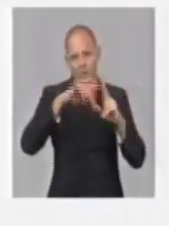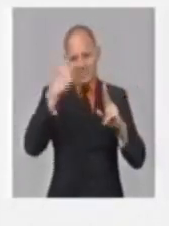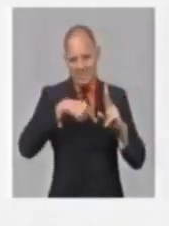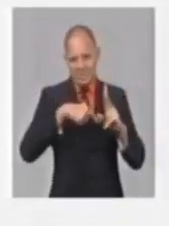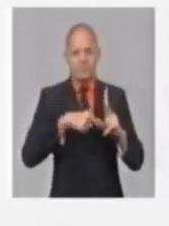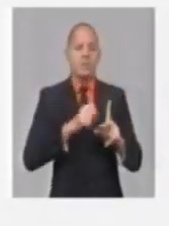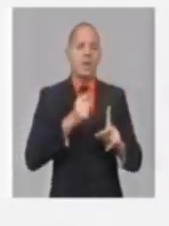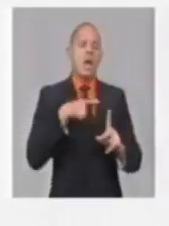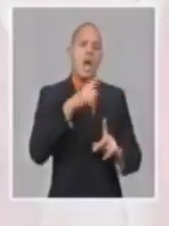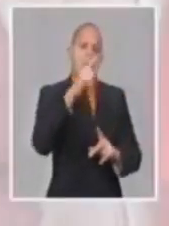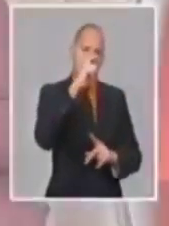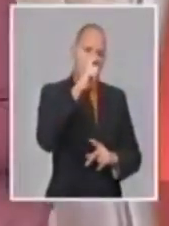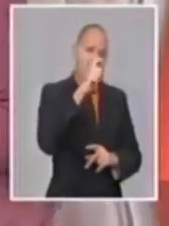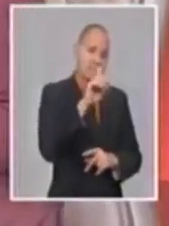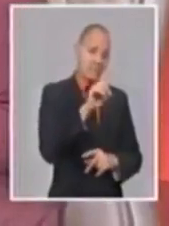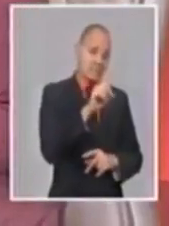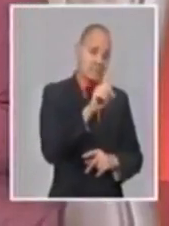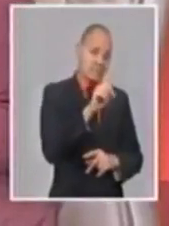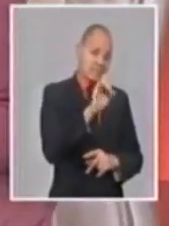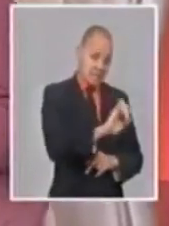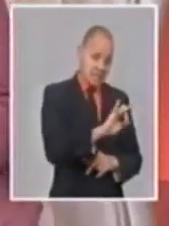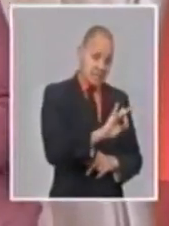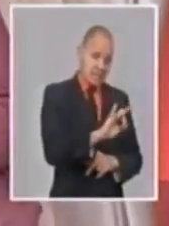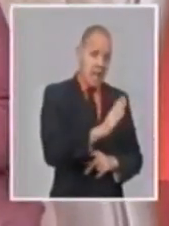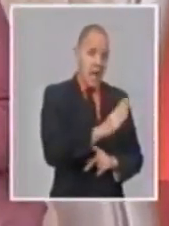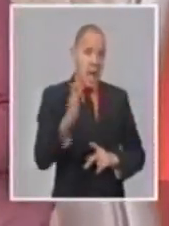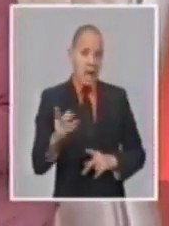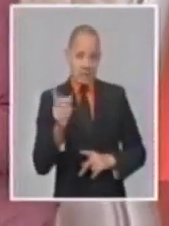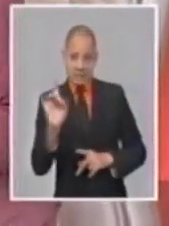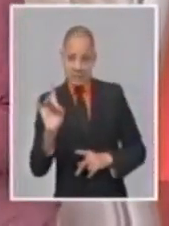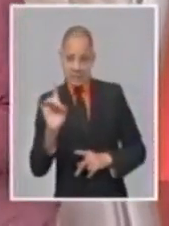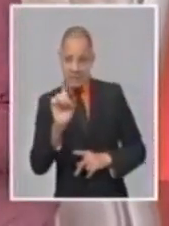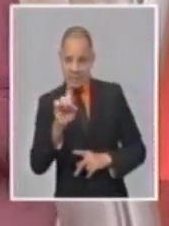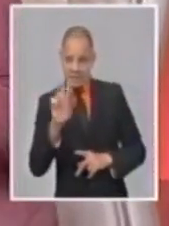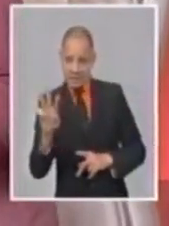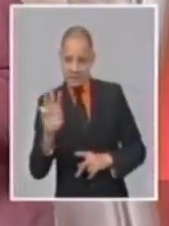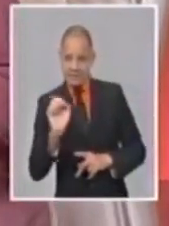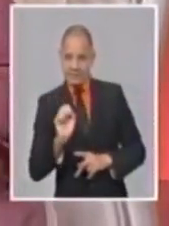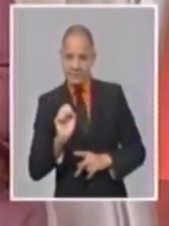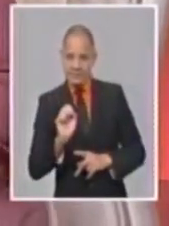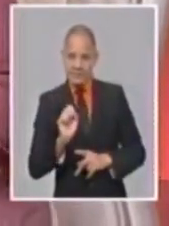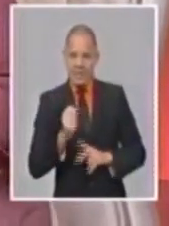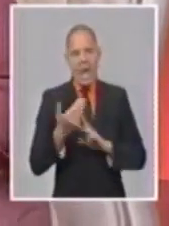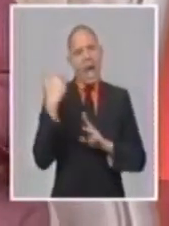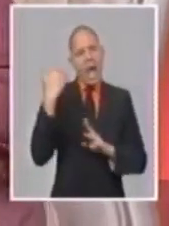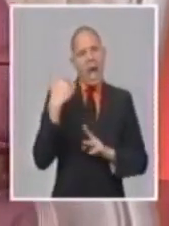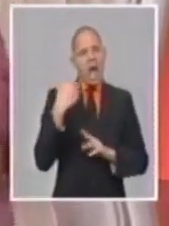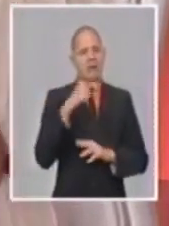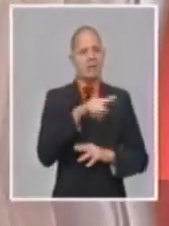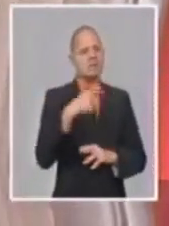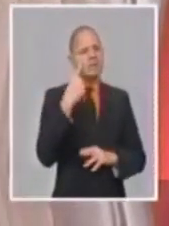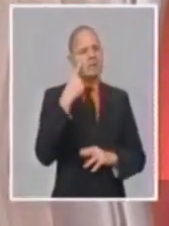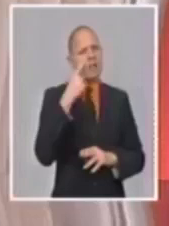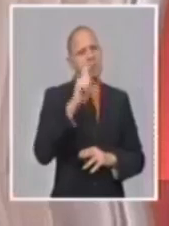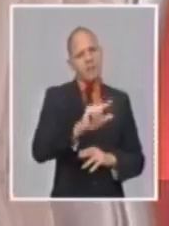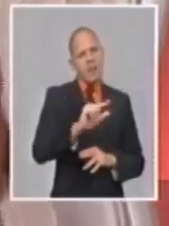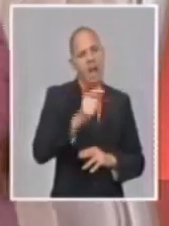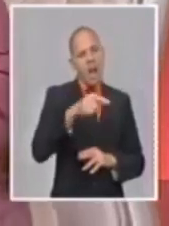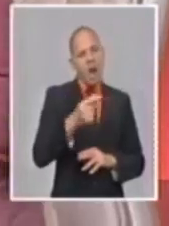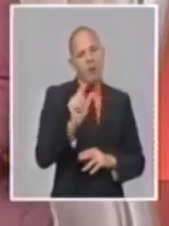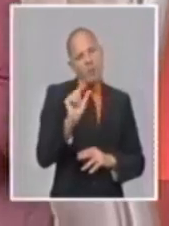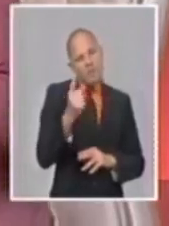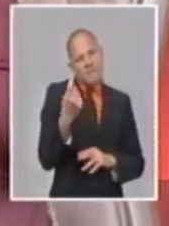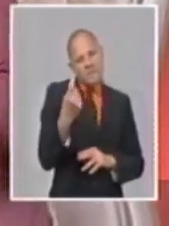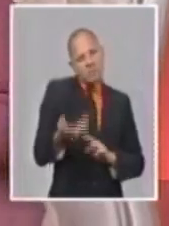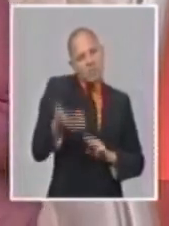años que tuvo un incremento, valía un peso y ahora está a 5 pesos. Bueno, ese tuvo un